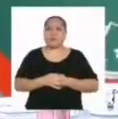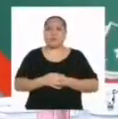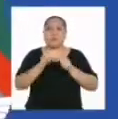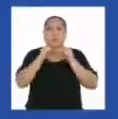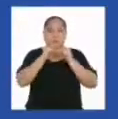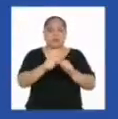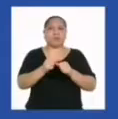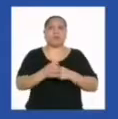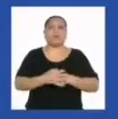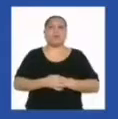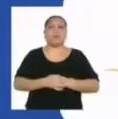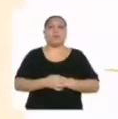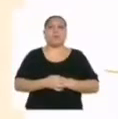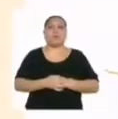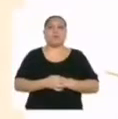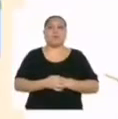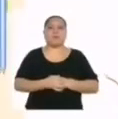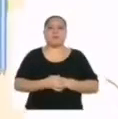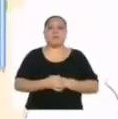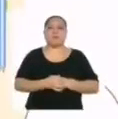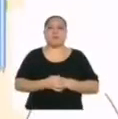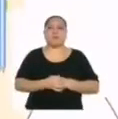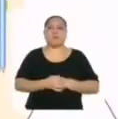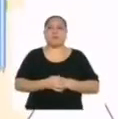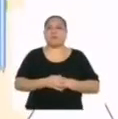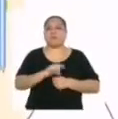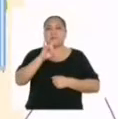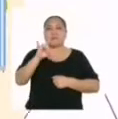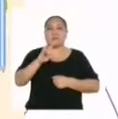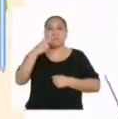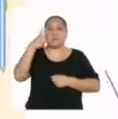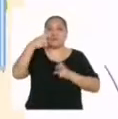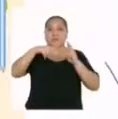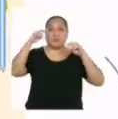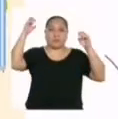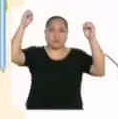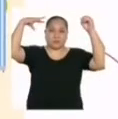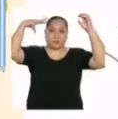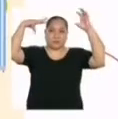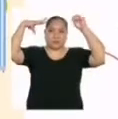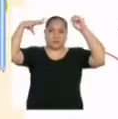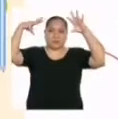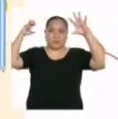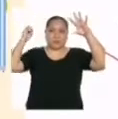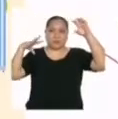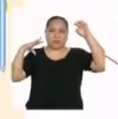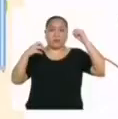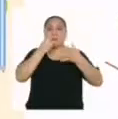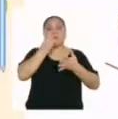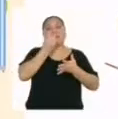¡Sigamos! Pasemos a hablar de los focos para conseguir una buena iluminación.